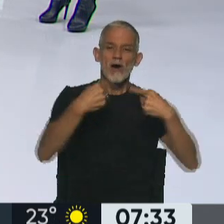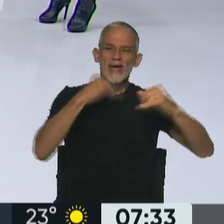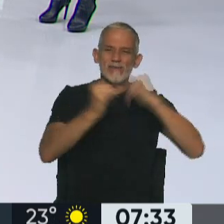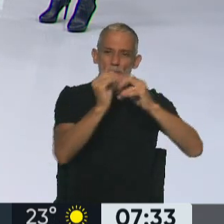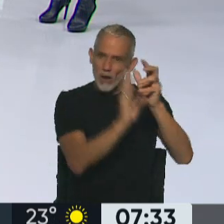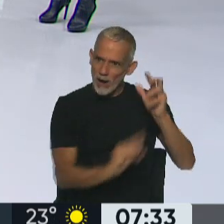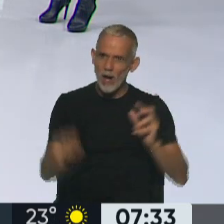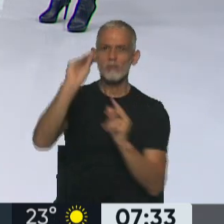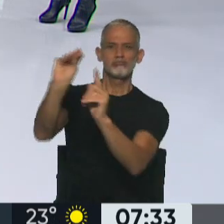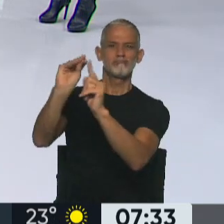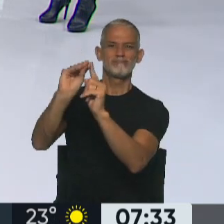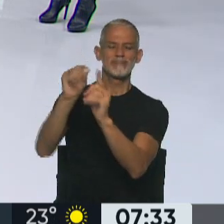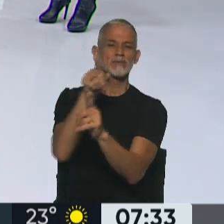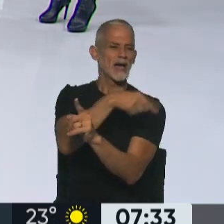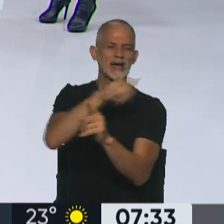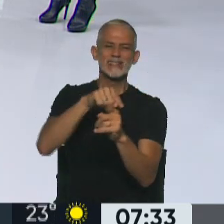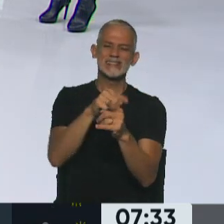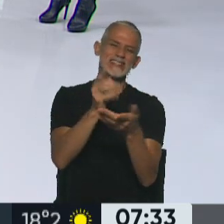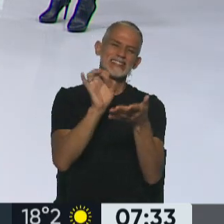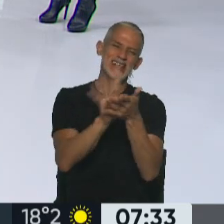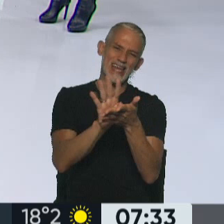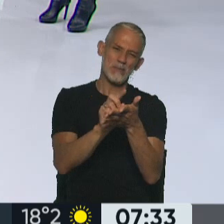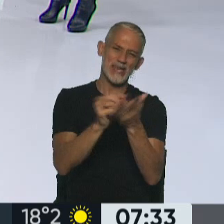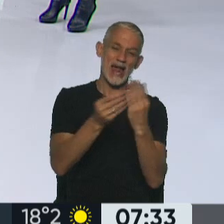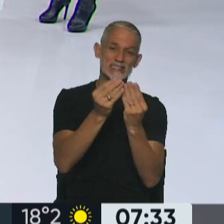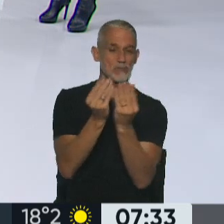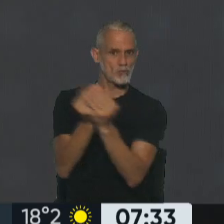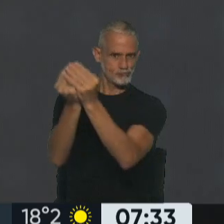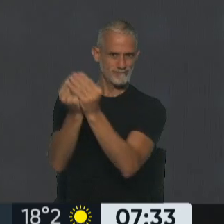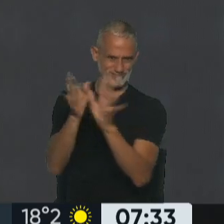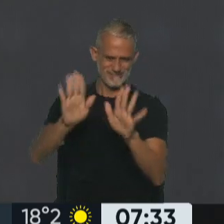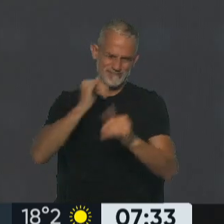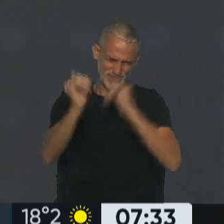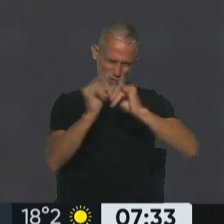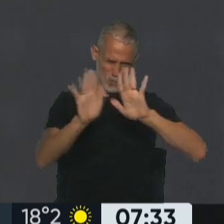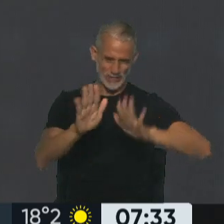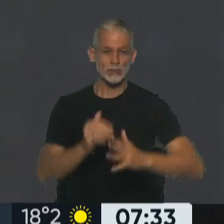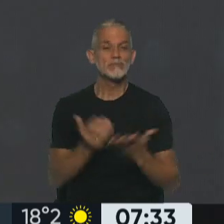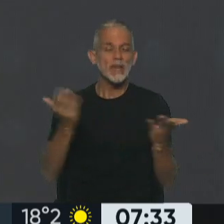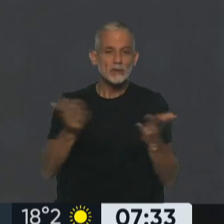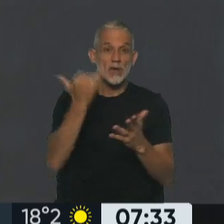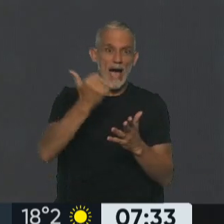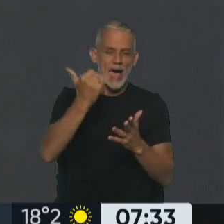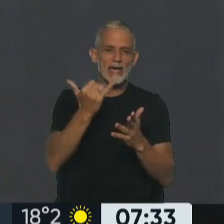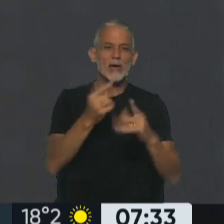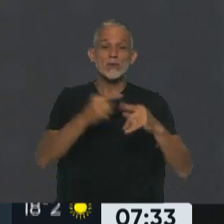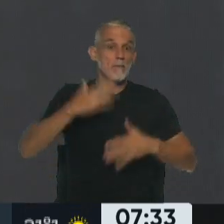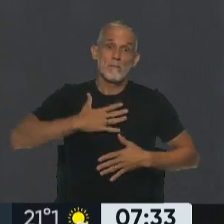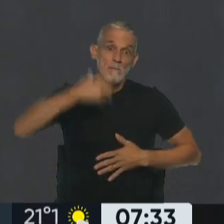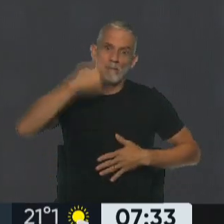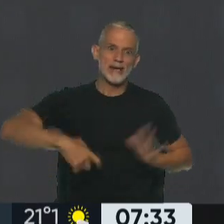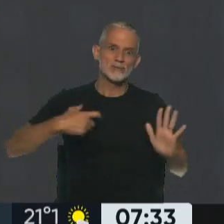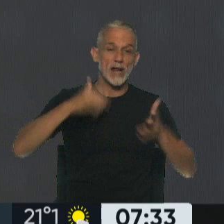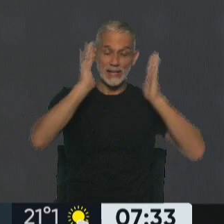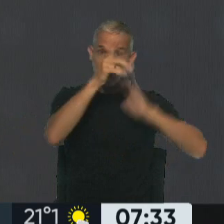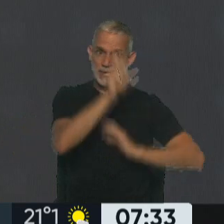usuarios y se elimina el archivo. Vamos a hacer un repaso para describir cómo quedan las cuentas. Y por un lado hay cuenta personal de